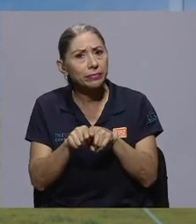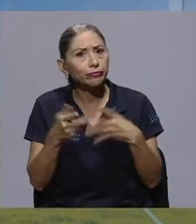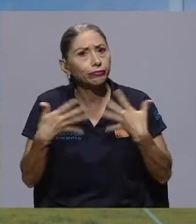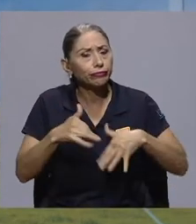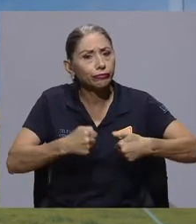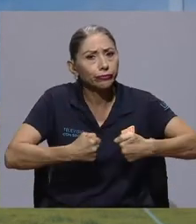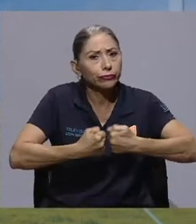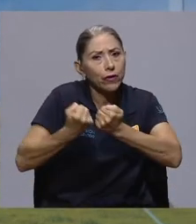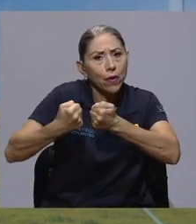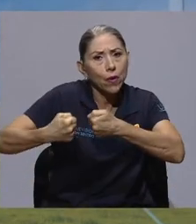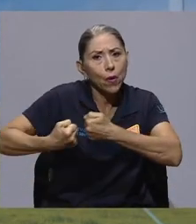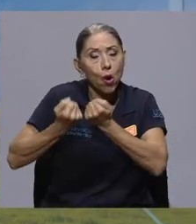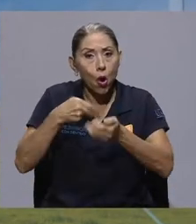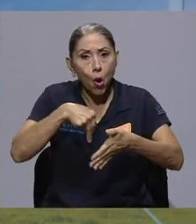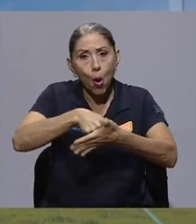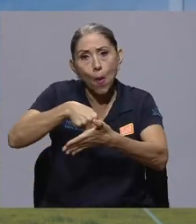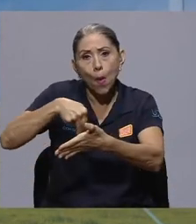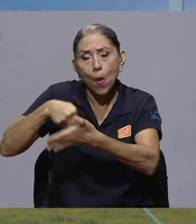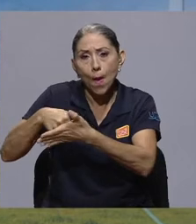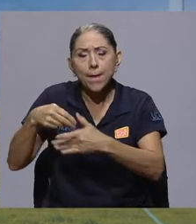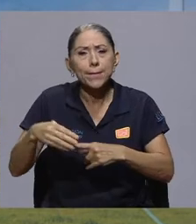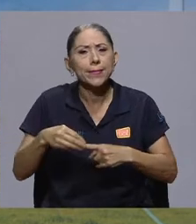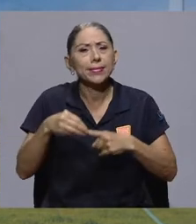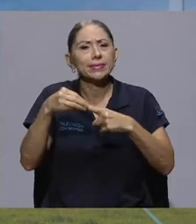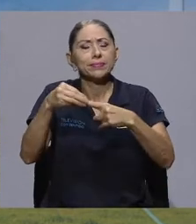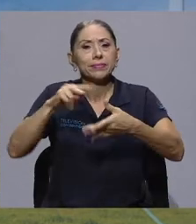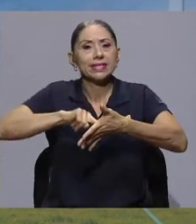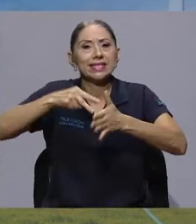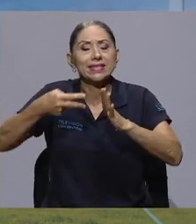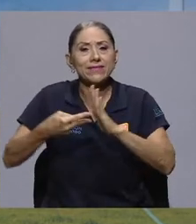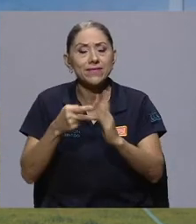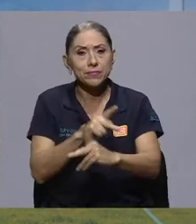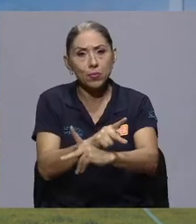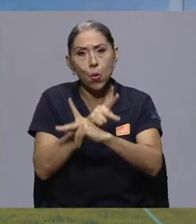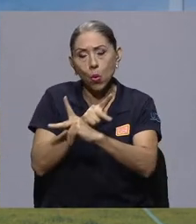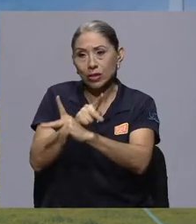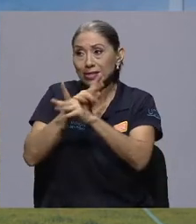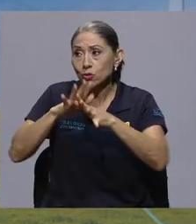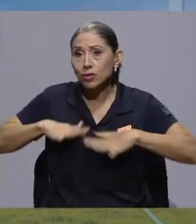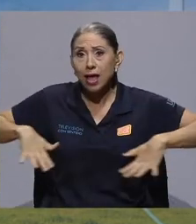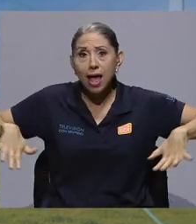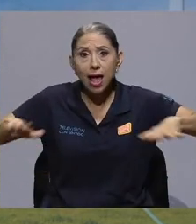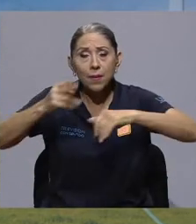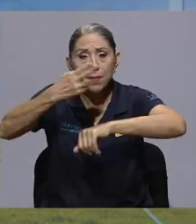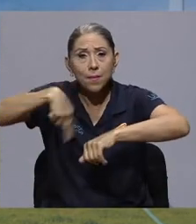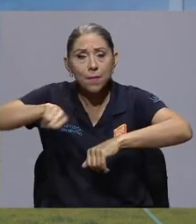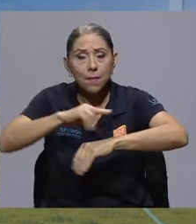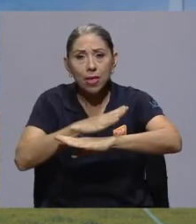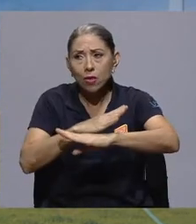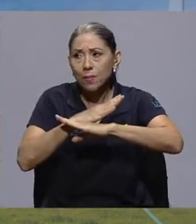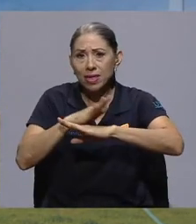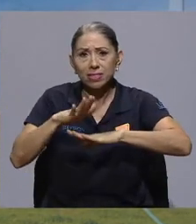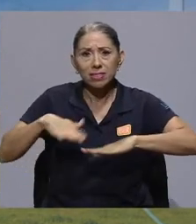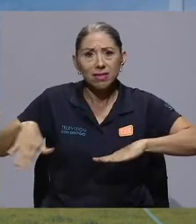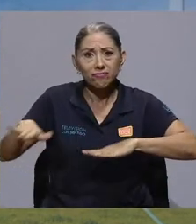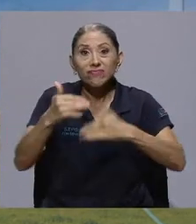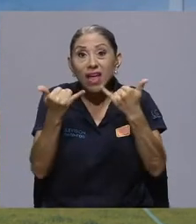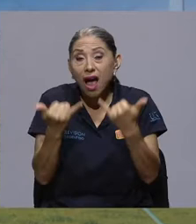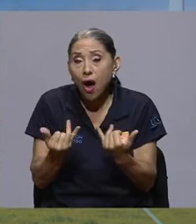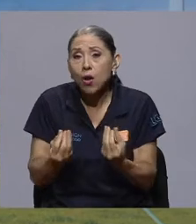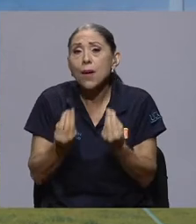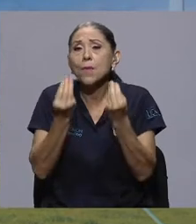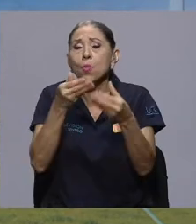obstáculos, principalmente en lo que significa la protección del medio ambiente, el cual está siendo gravemente